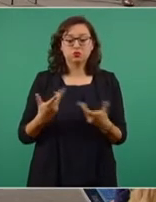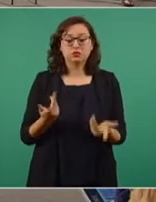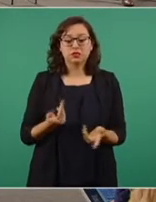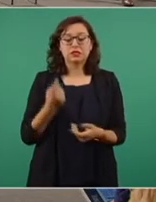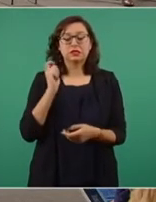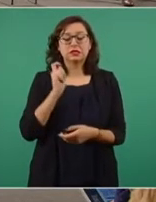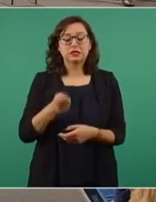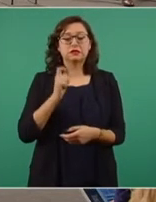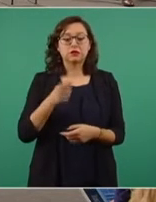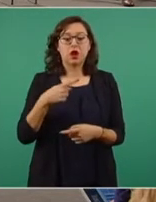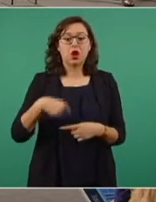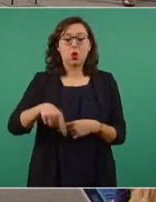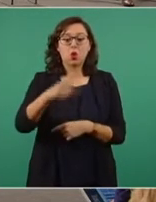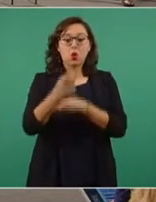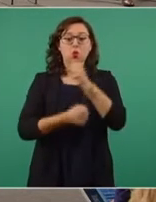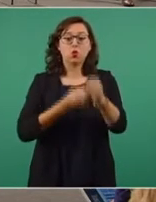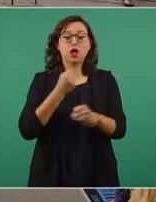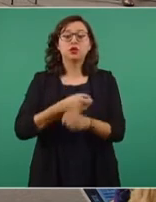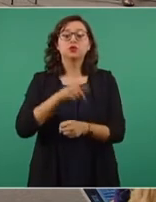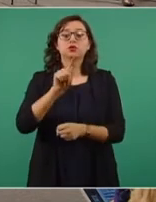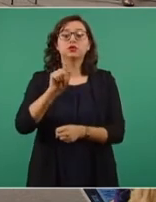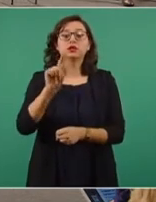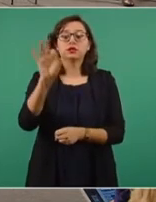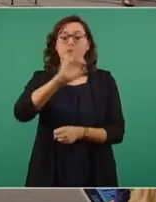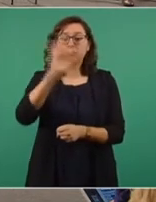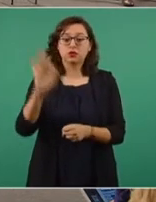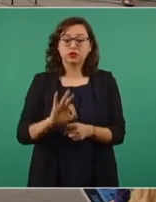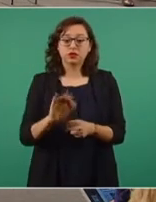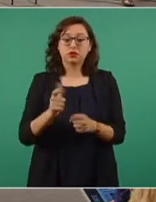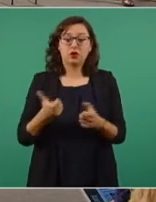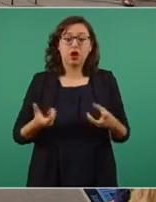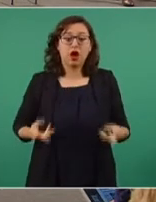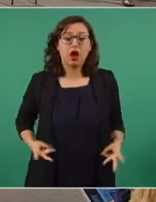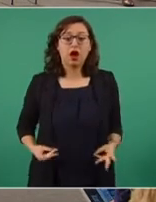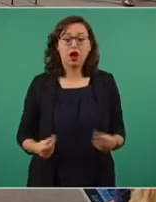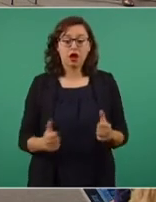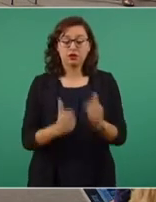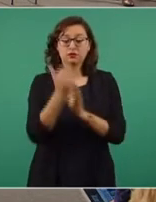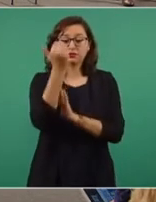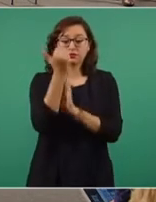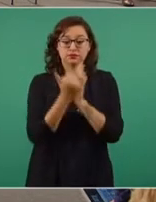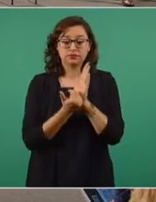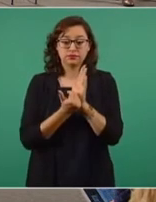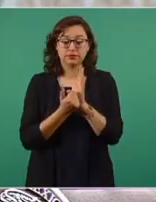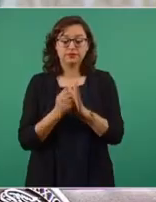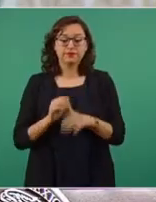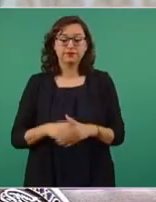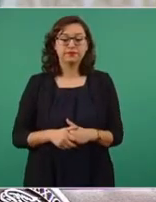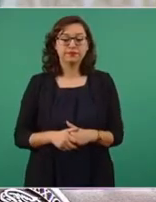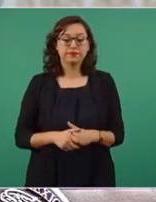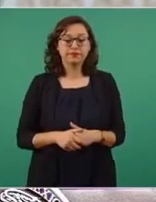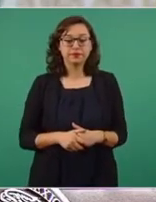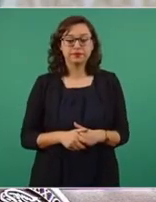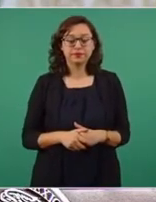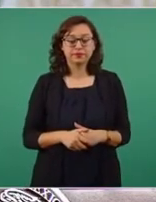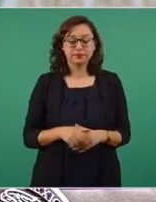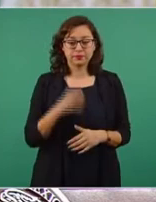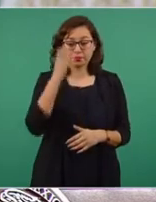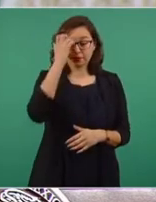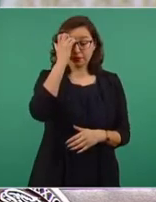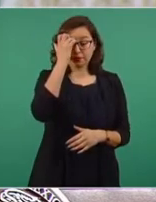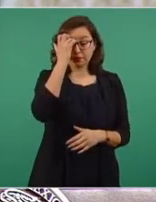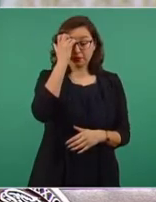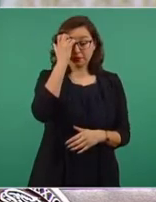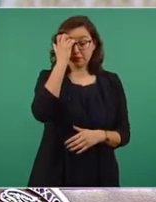alcanzar más del 70 por ciento de lo que se ahorró en todo el sexenio pasado. El